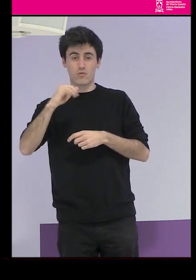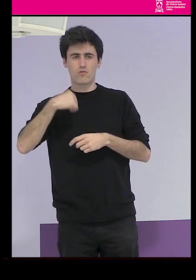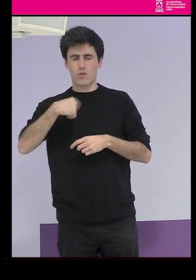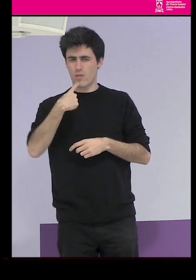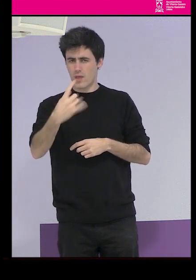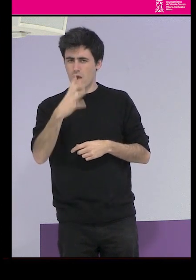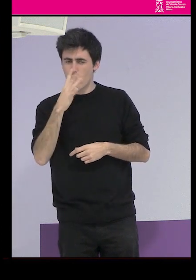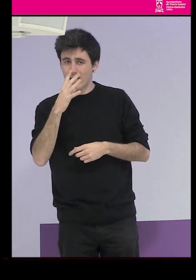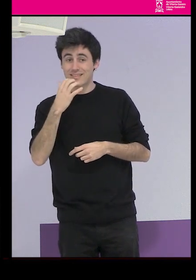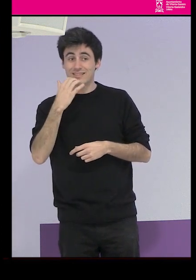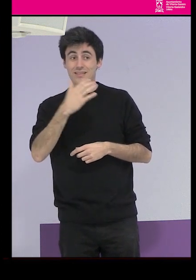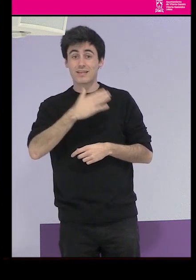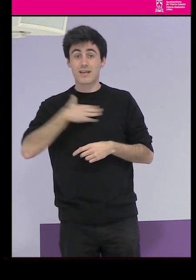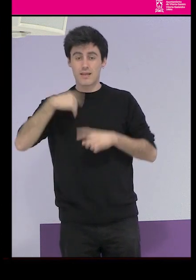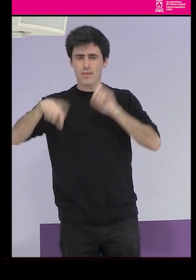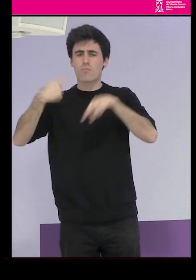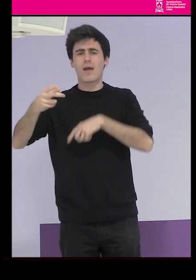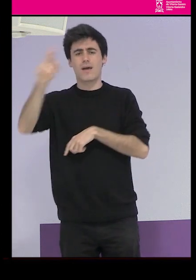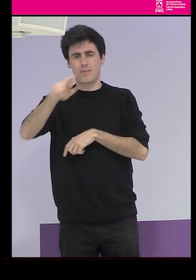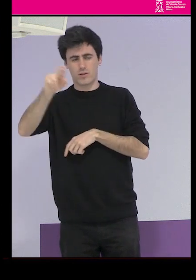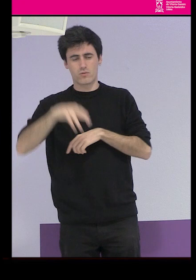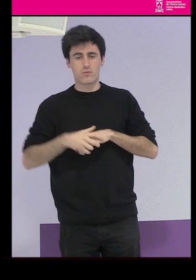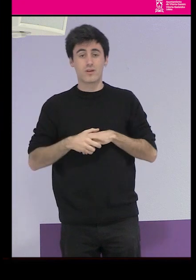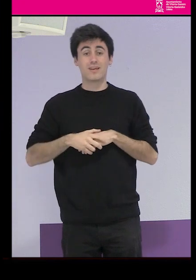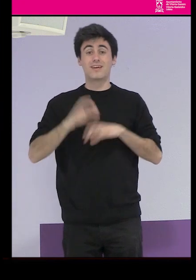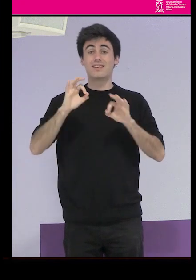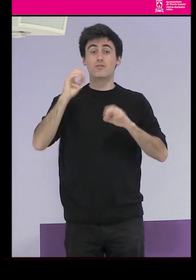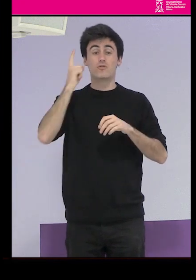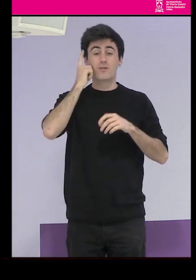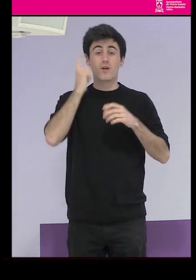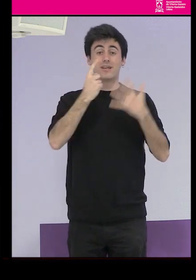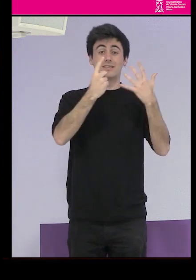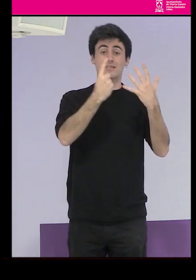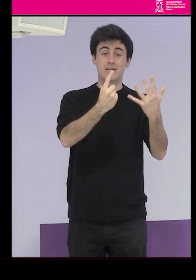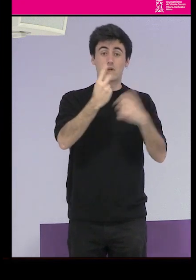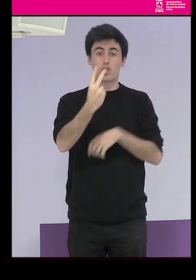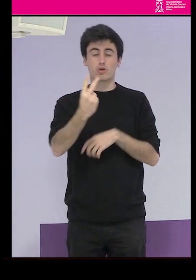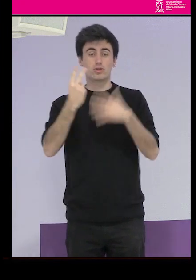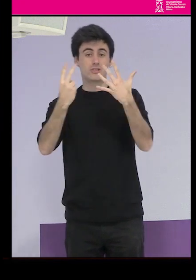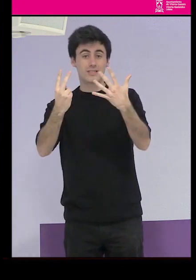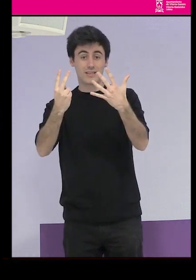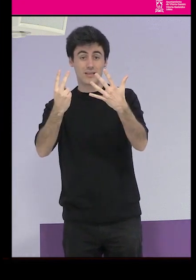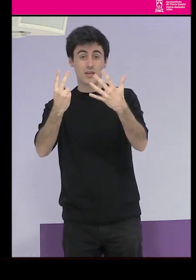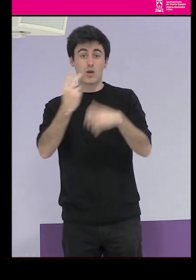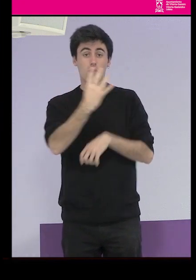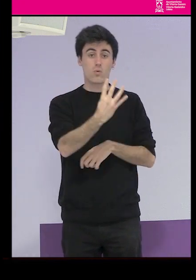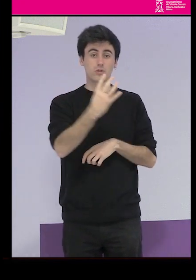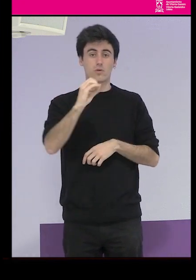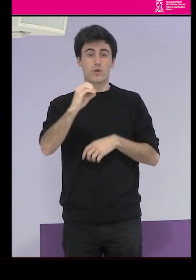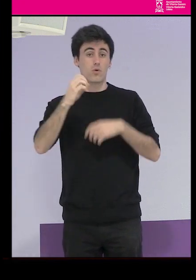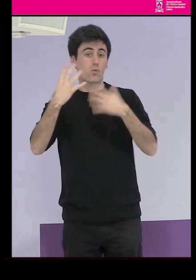luego también, si queréis, lo vuelvo a decir, que es el 627-404